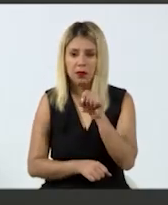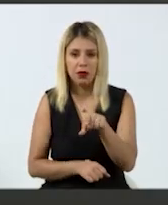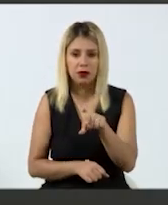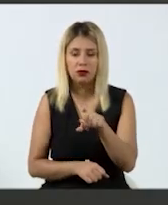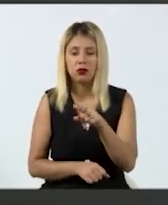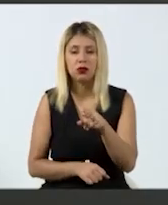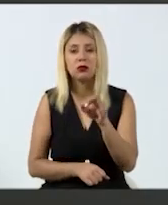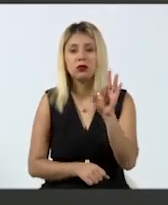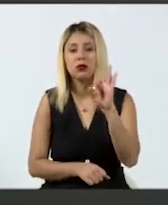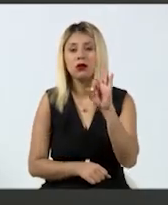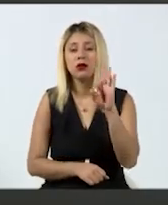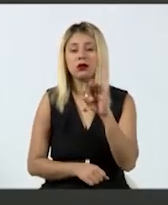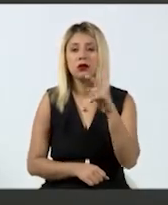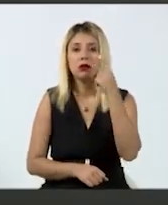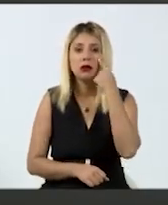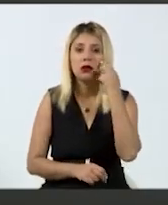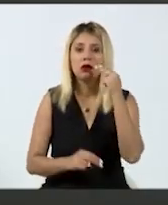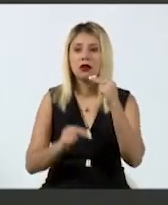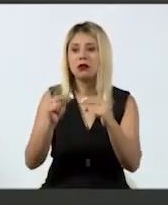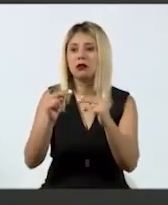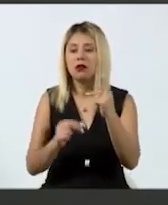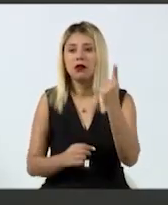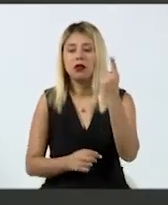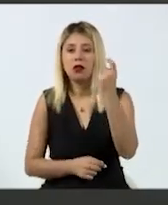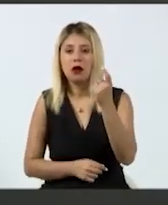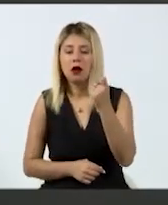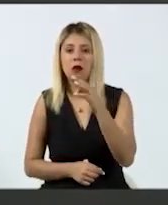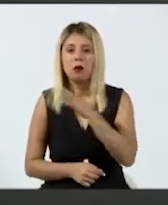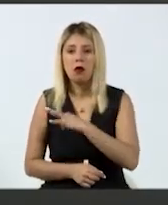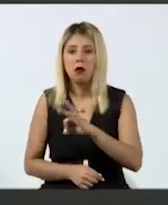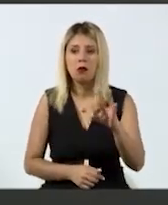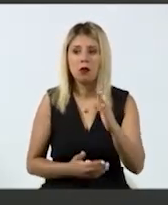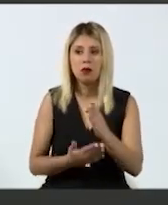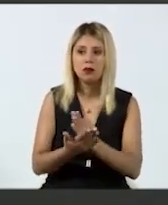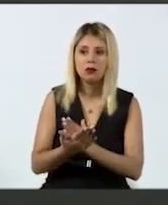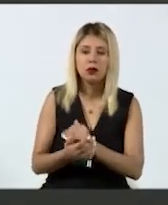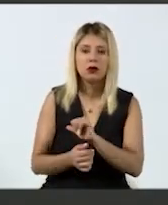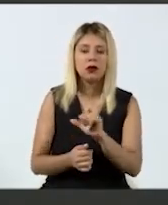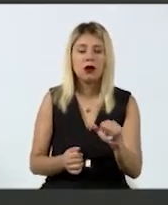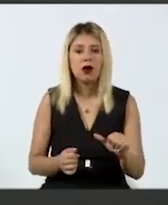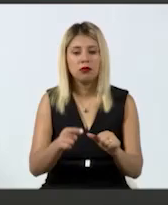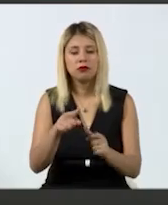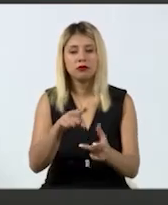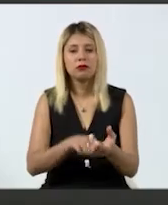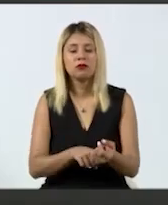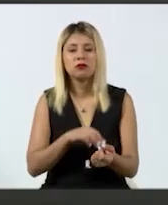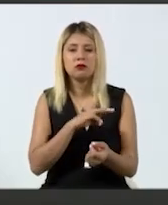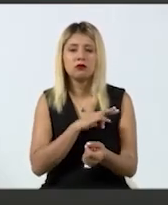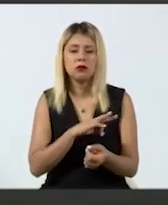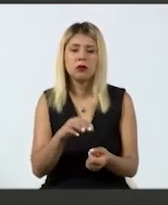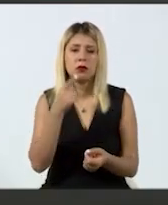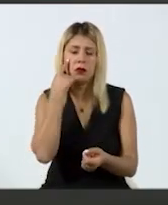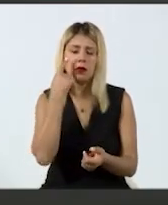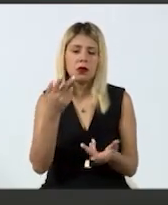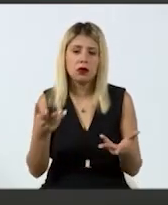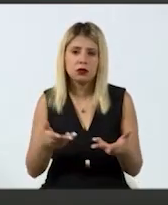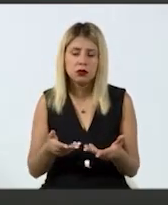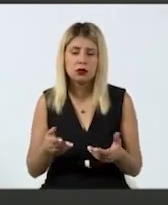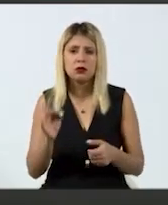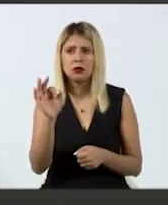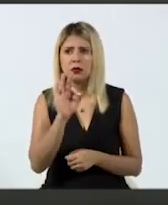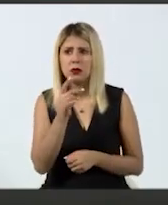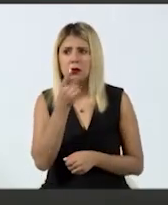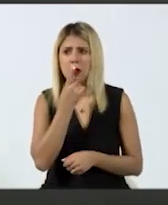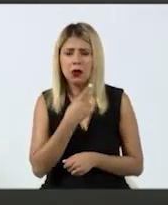si su vehículo tiene un nivel de agua cercano a la parte baja de su unidad, no lo circule, entonces si eso nos dice el